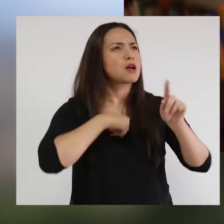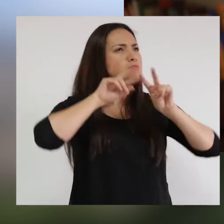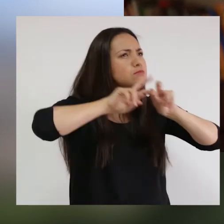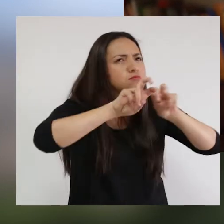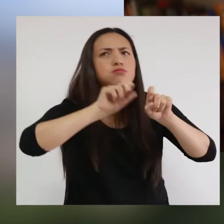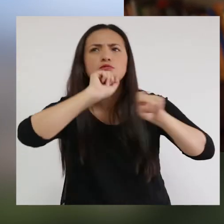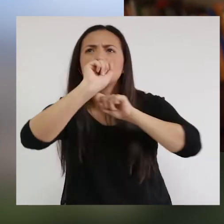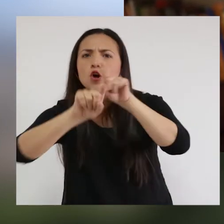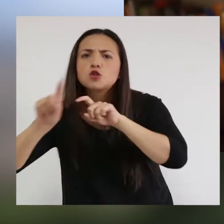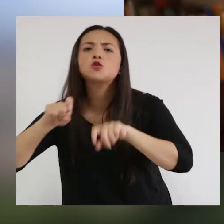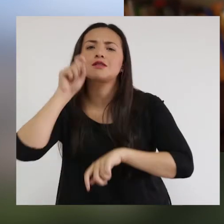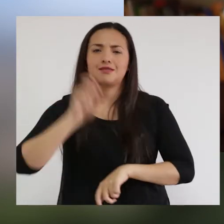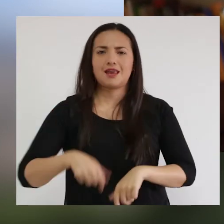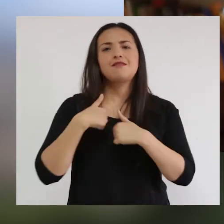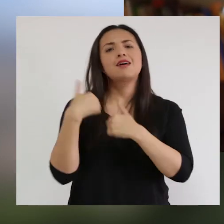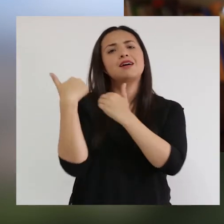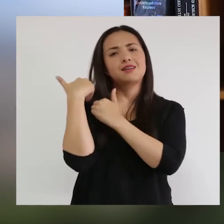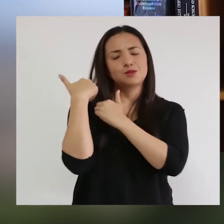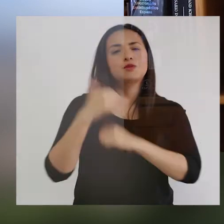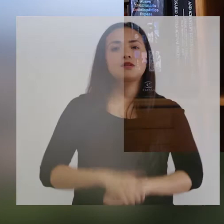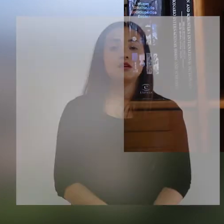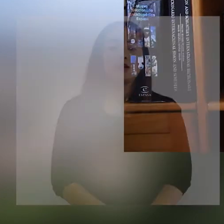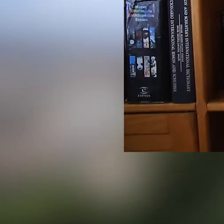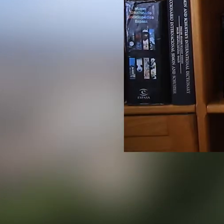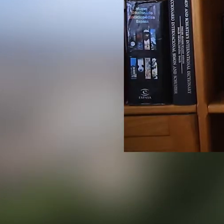informarse, hay que consultar.